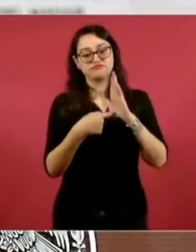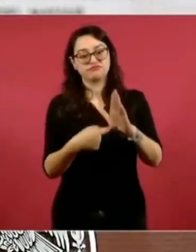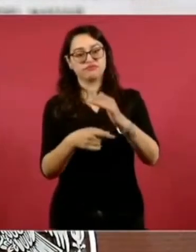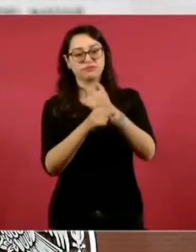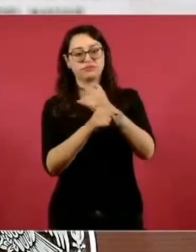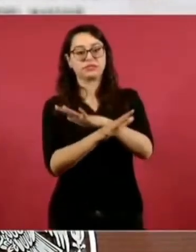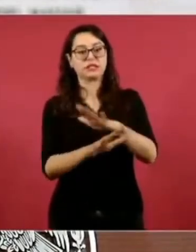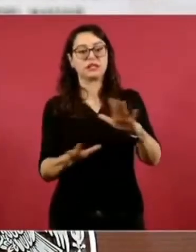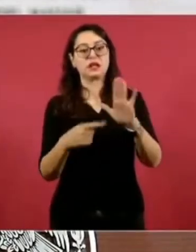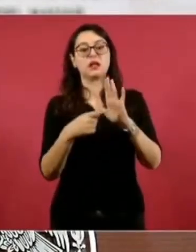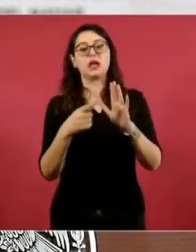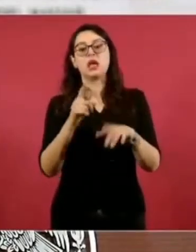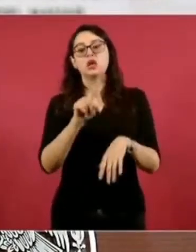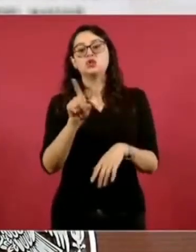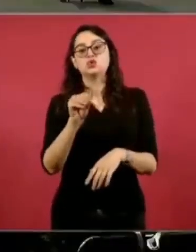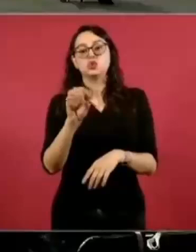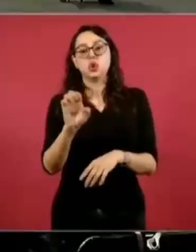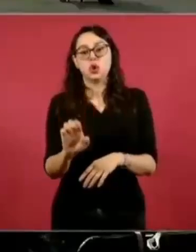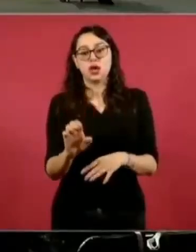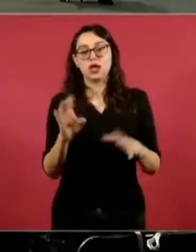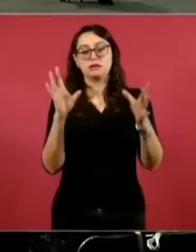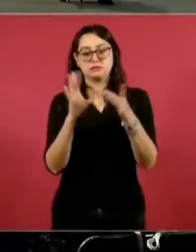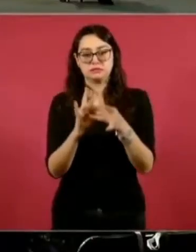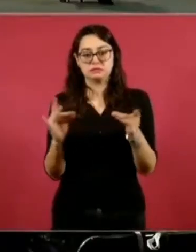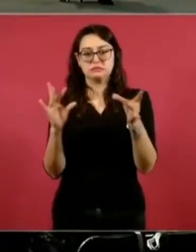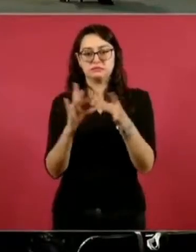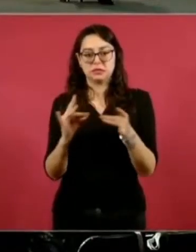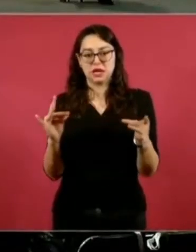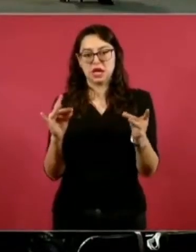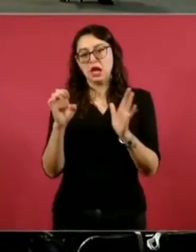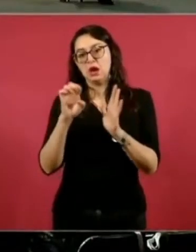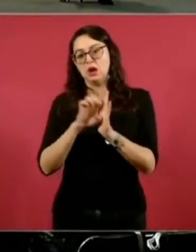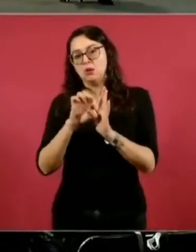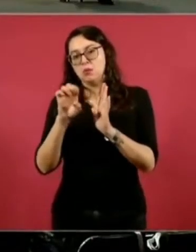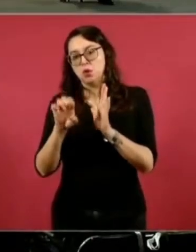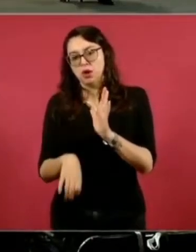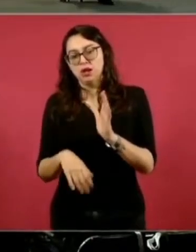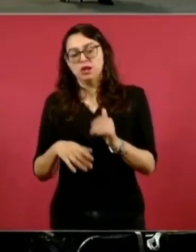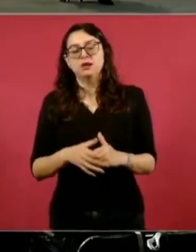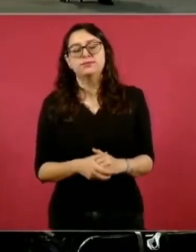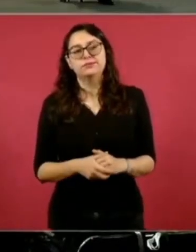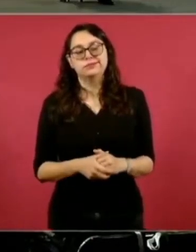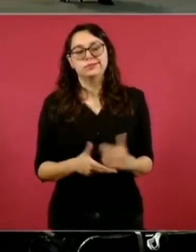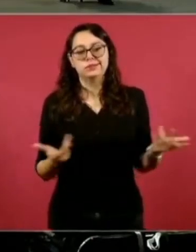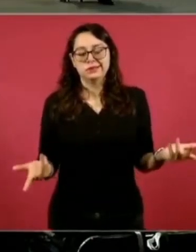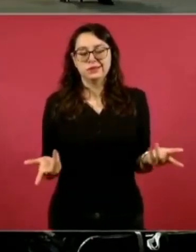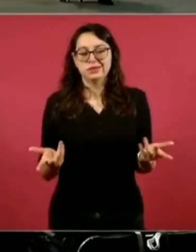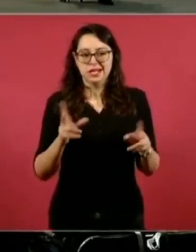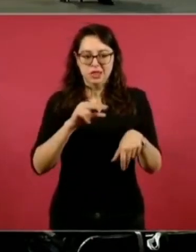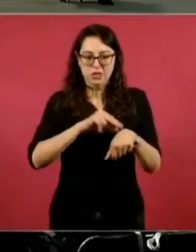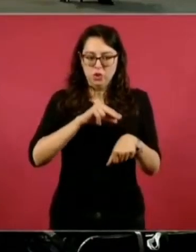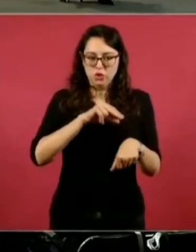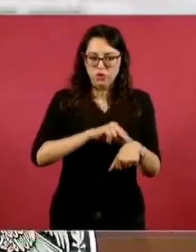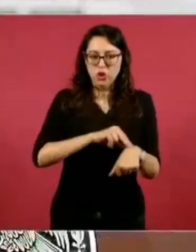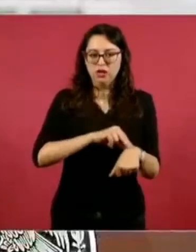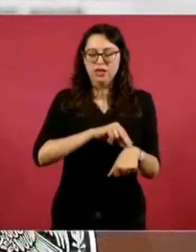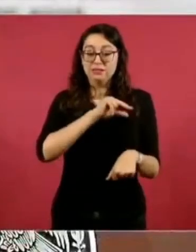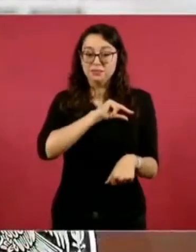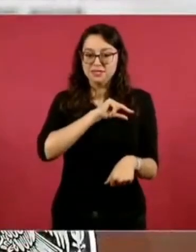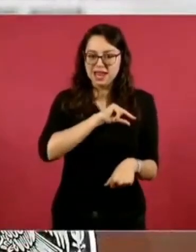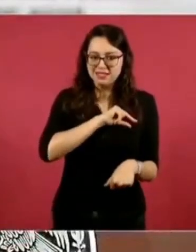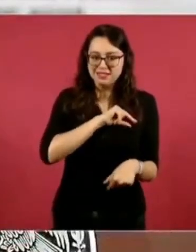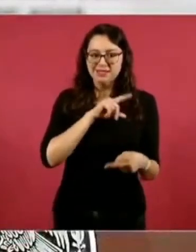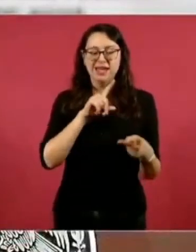en este caso, temas muy particulares, como el reto de los médicos especialistas, de los médicos generales